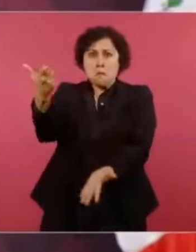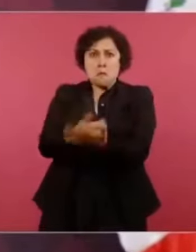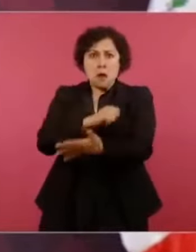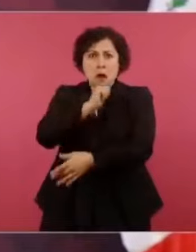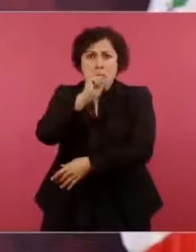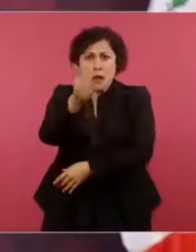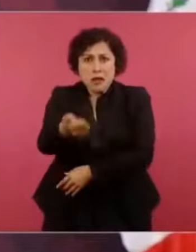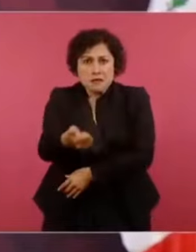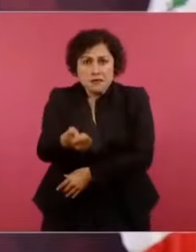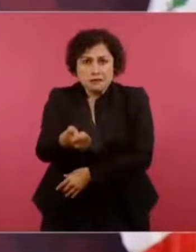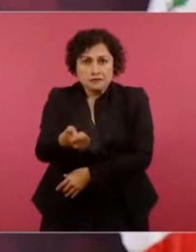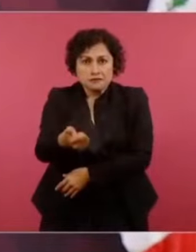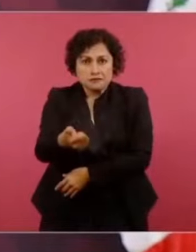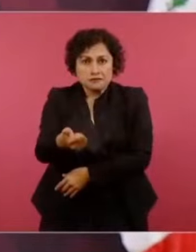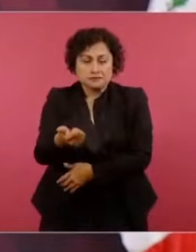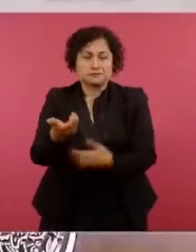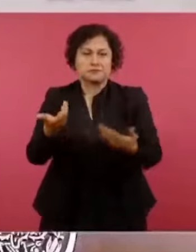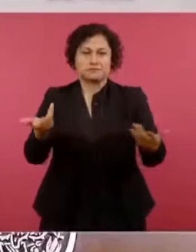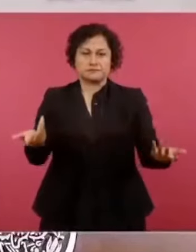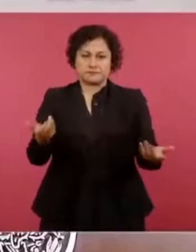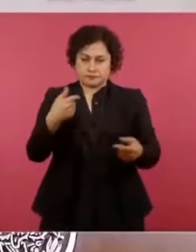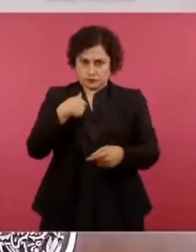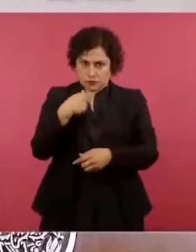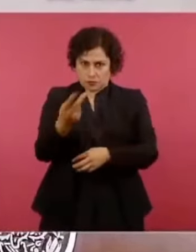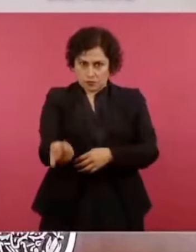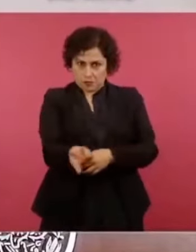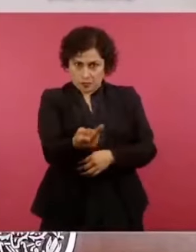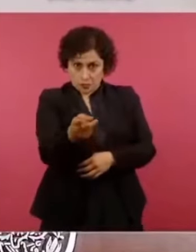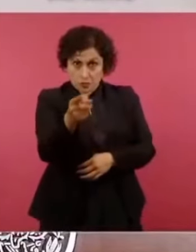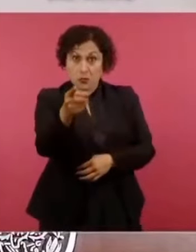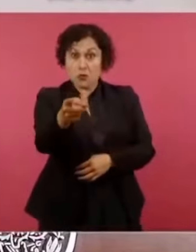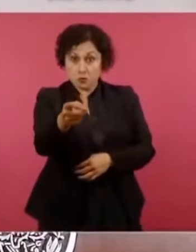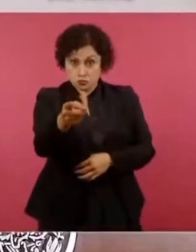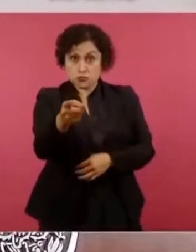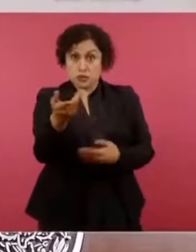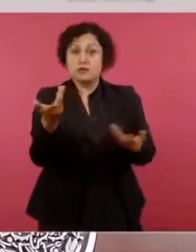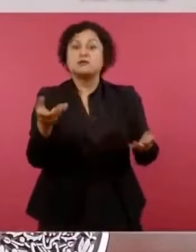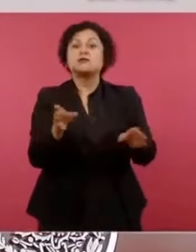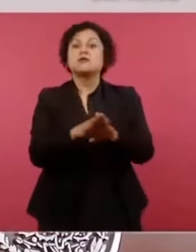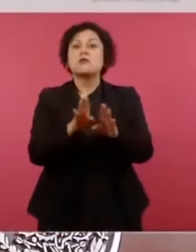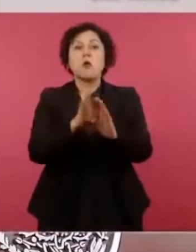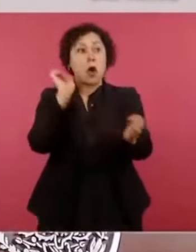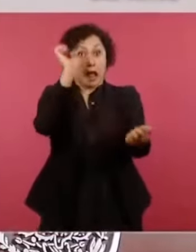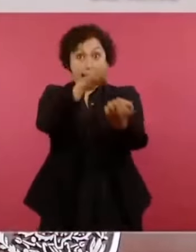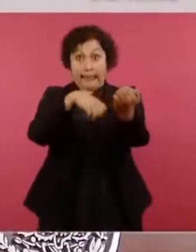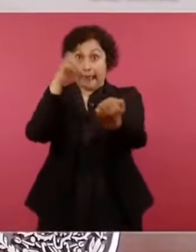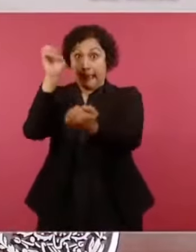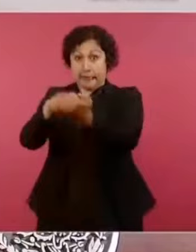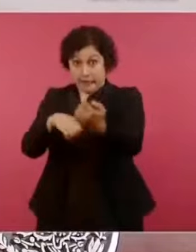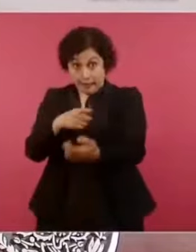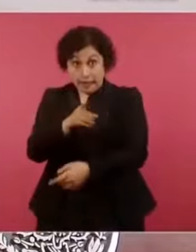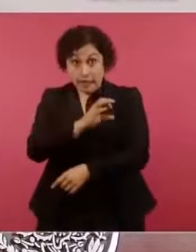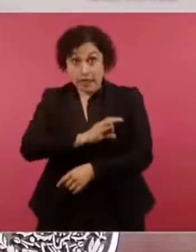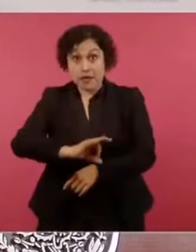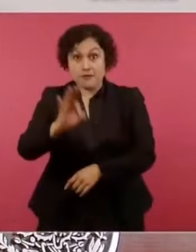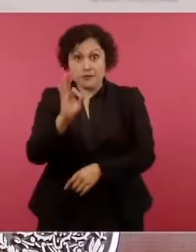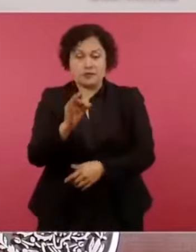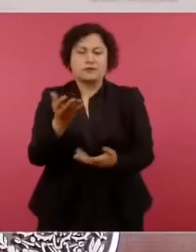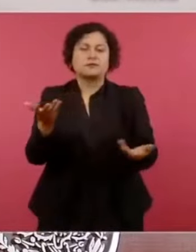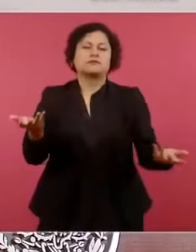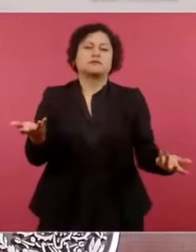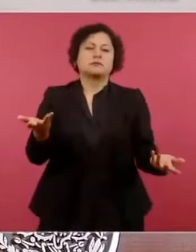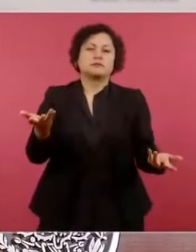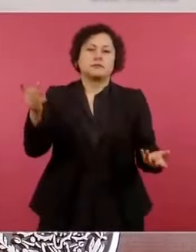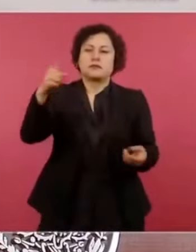con todo el coro de alcahuetes,